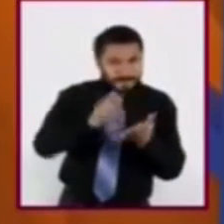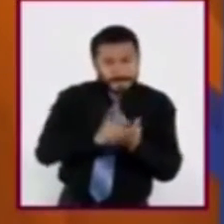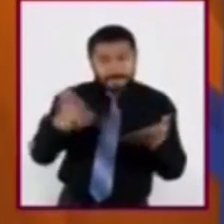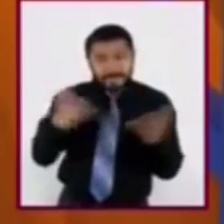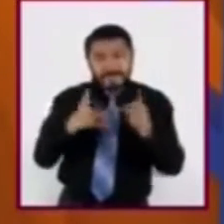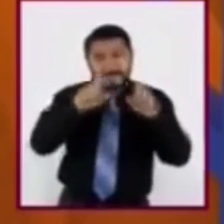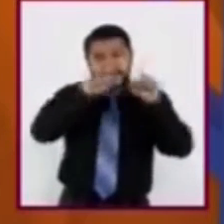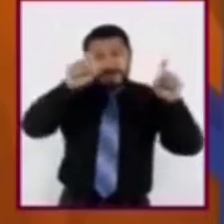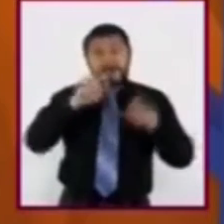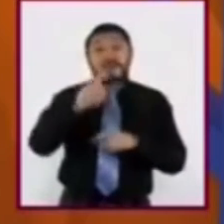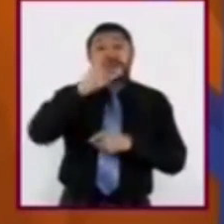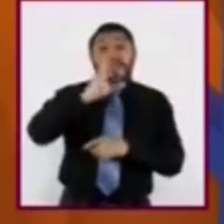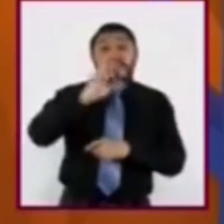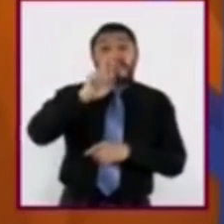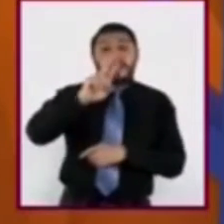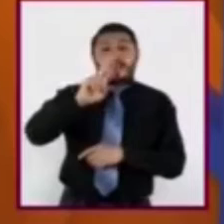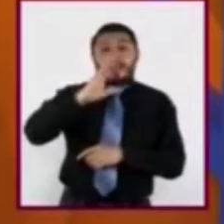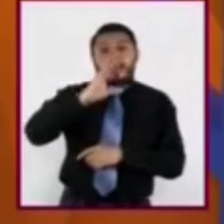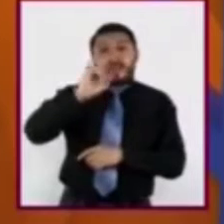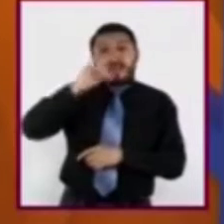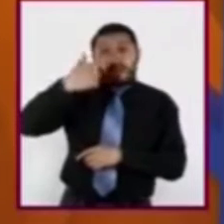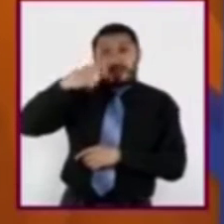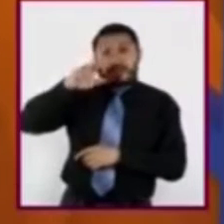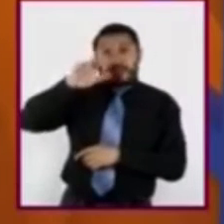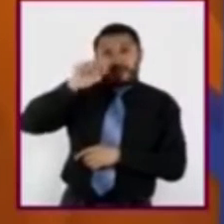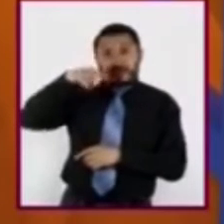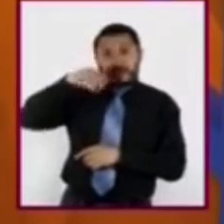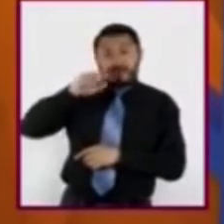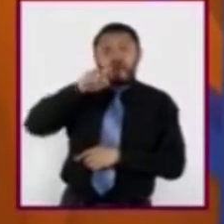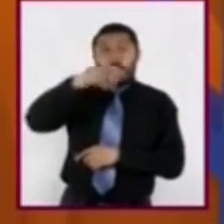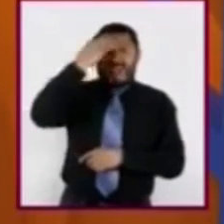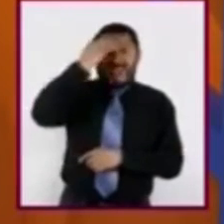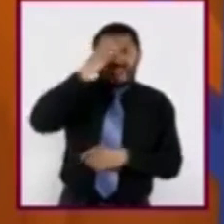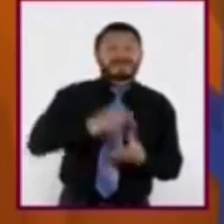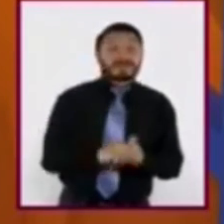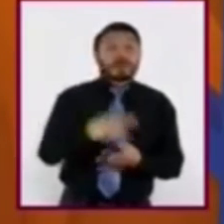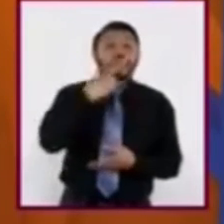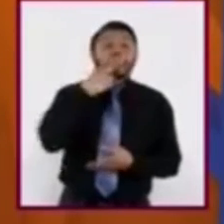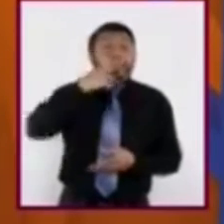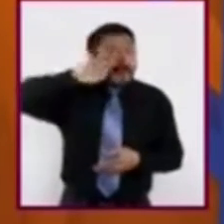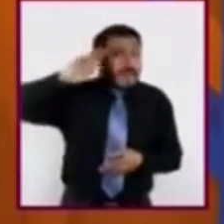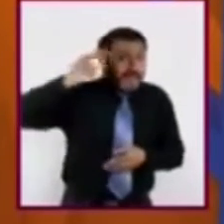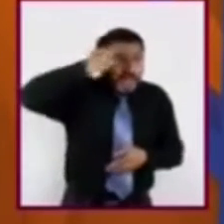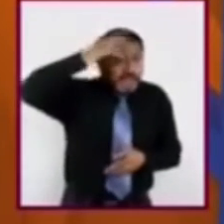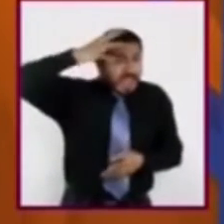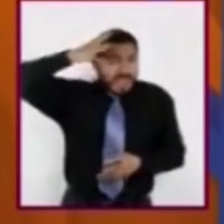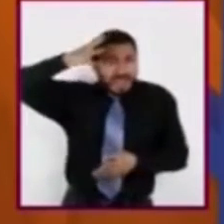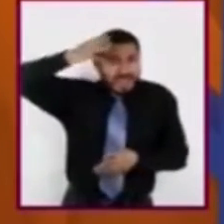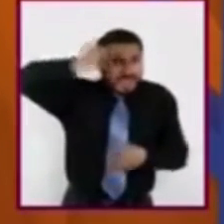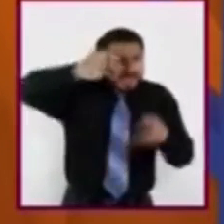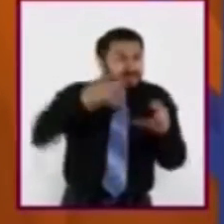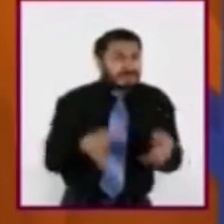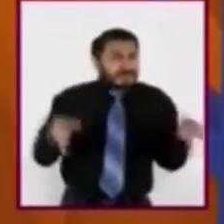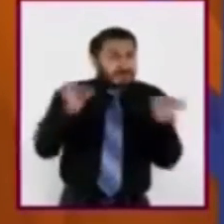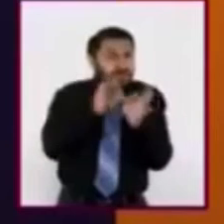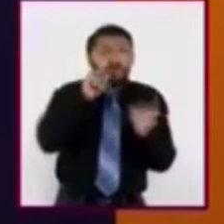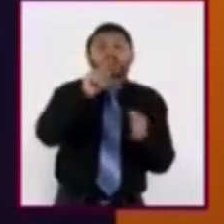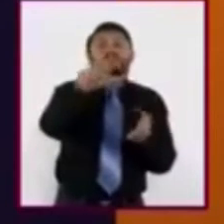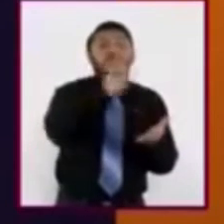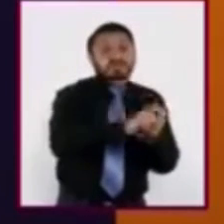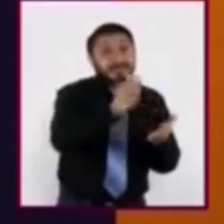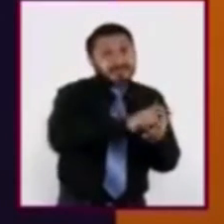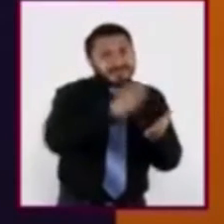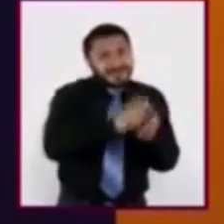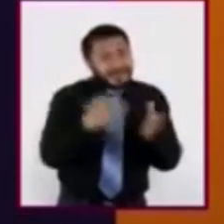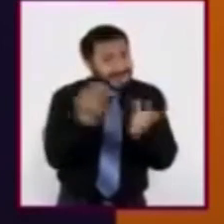un crucigrama. Y ustedes ya lo conocen. Úsenlos para recordar los conceptos clave que hayan anotado a lo